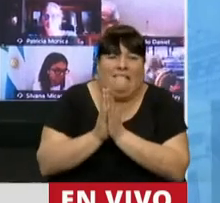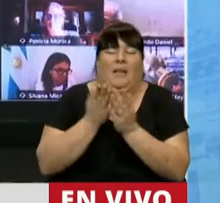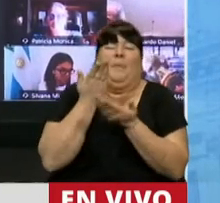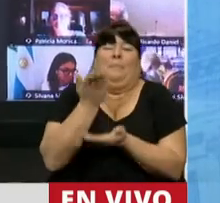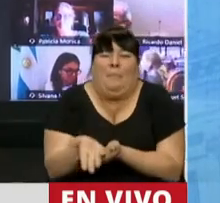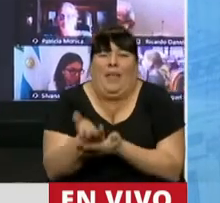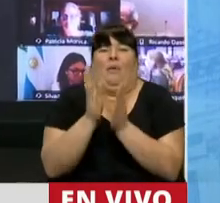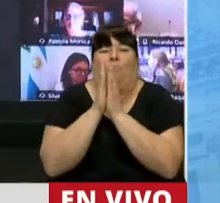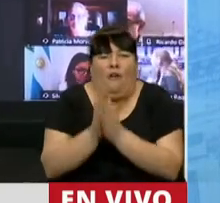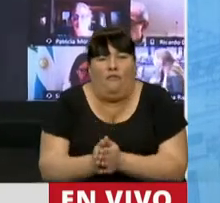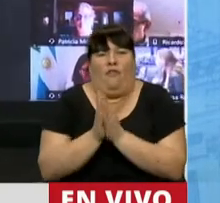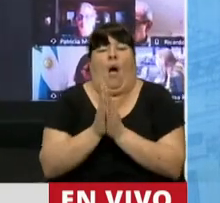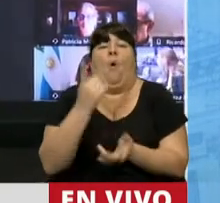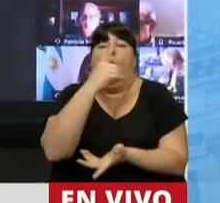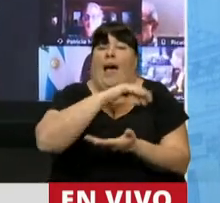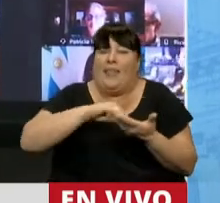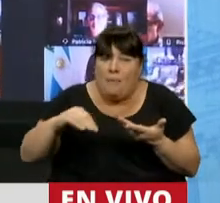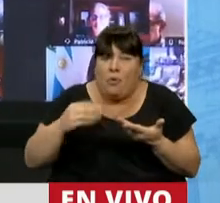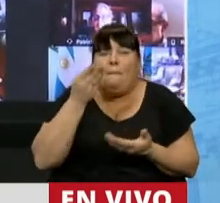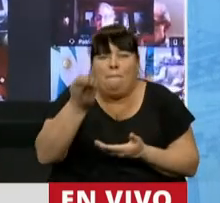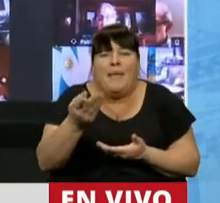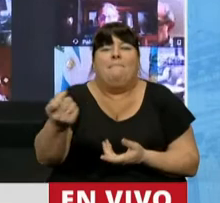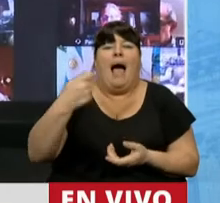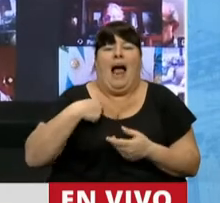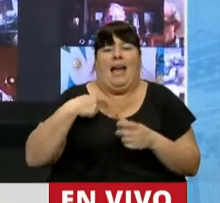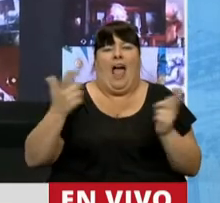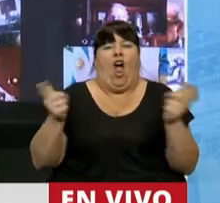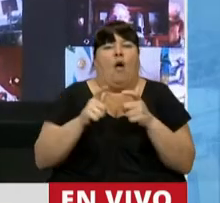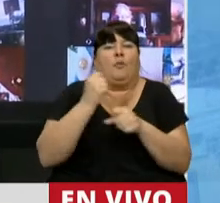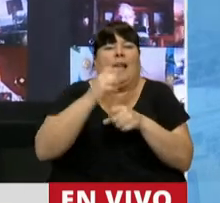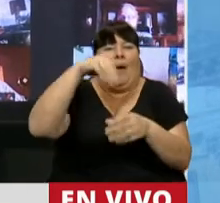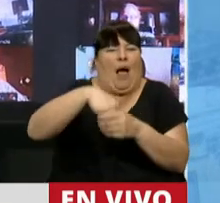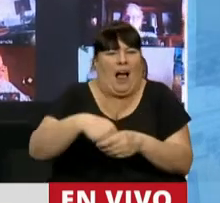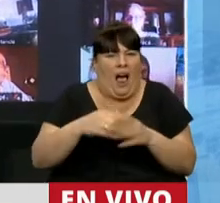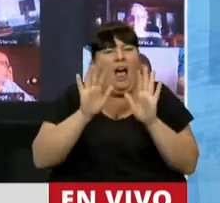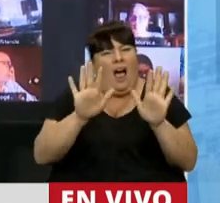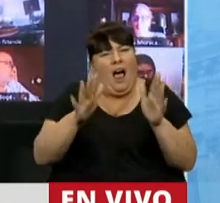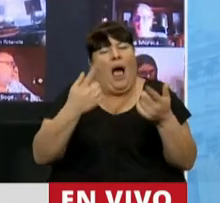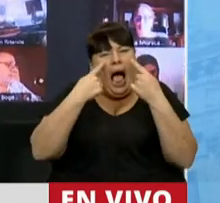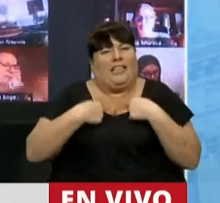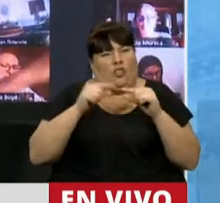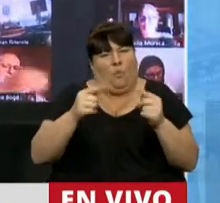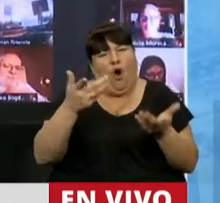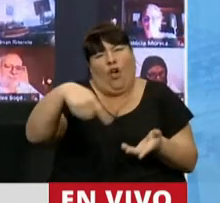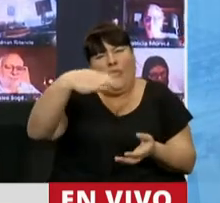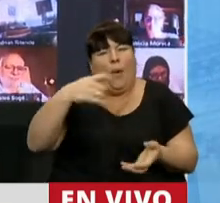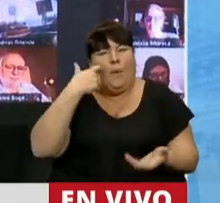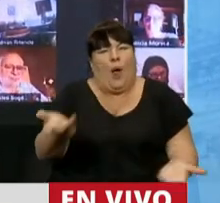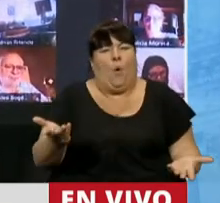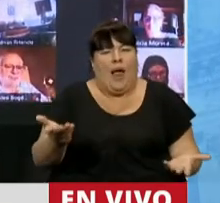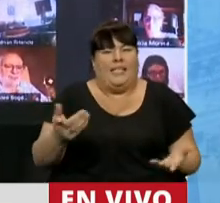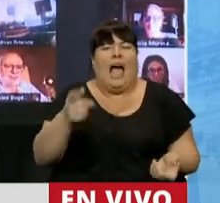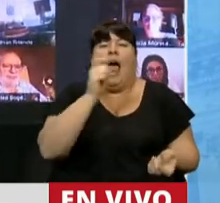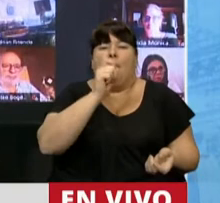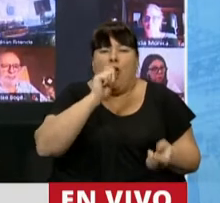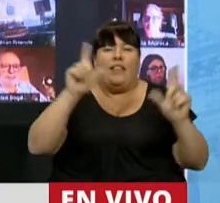Rogando, suplicante, una diputada para que le den lugar a su comisión. A ver si nos empieza a dar un poquito de vergüenza. A los medios de